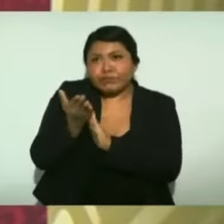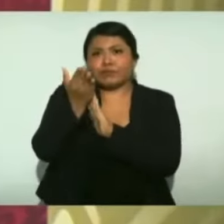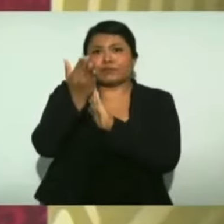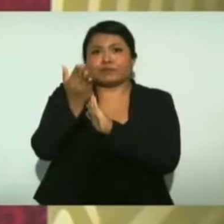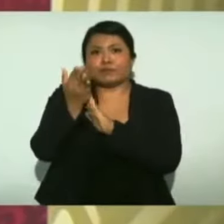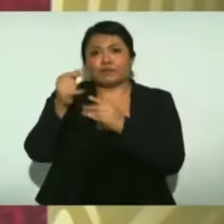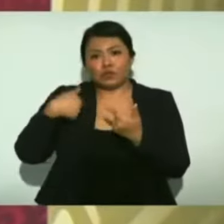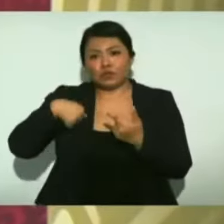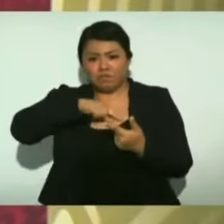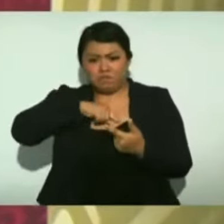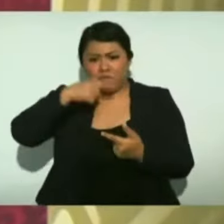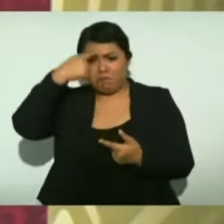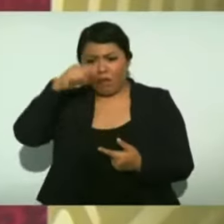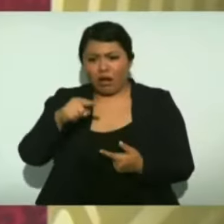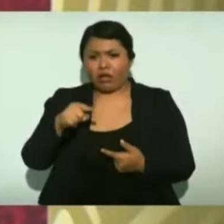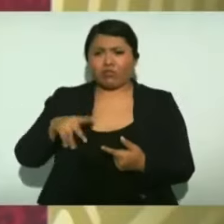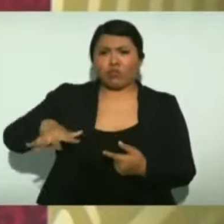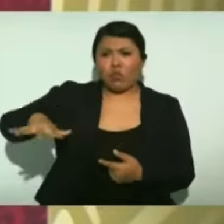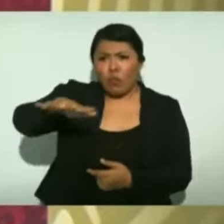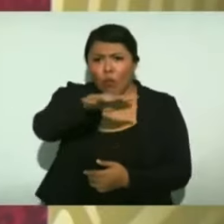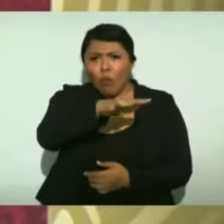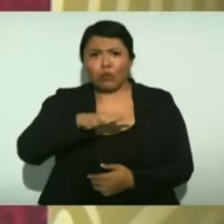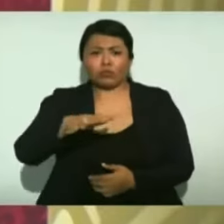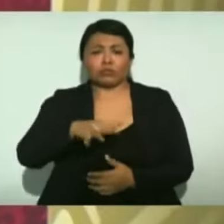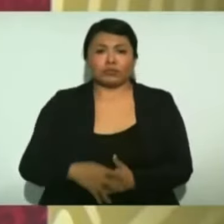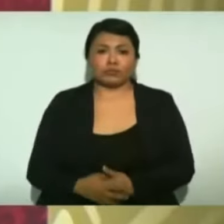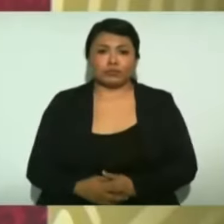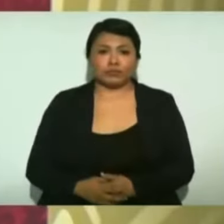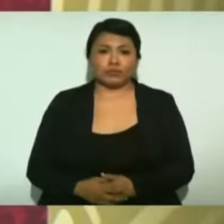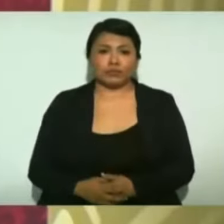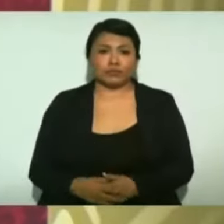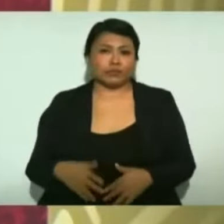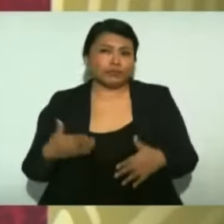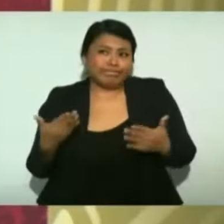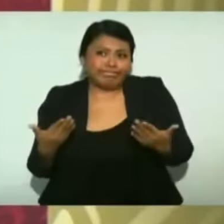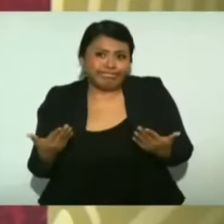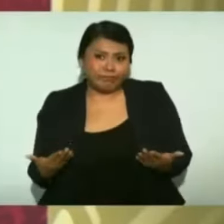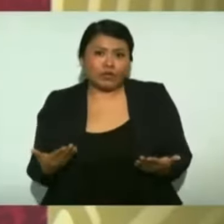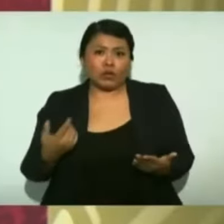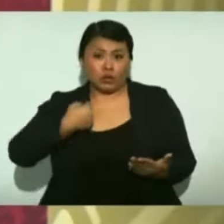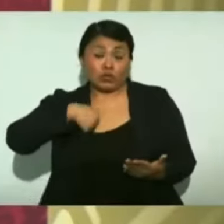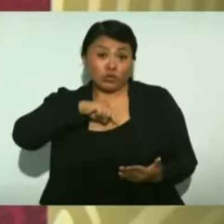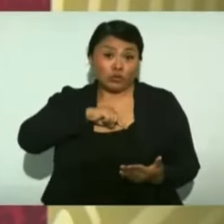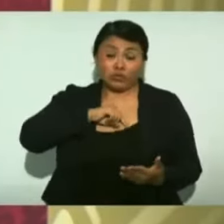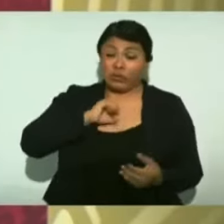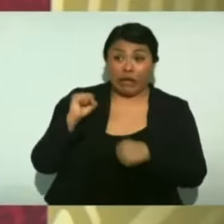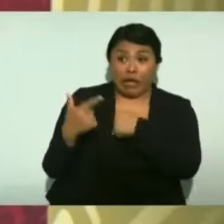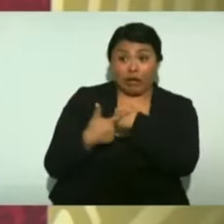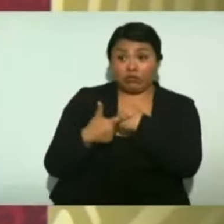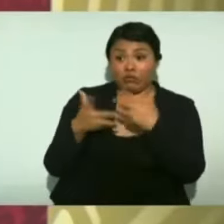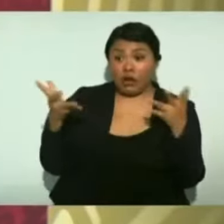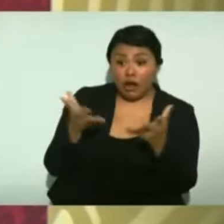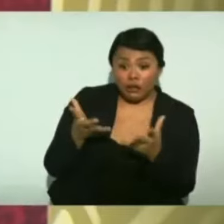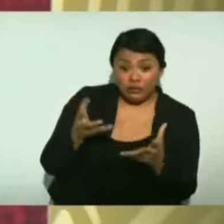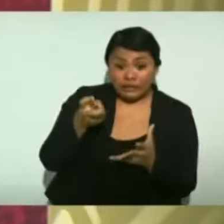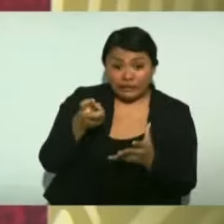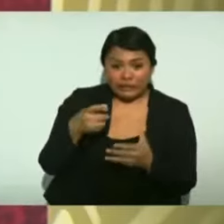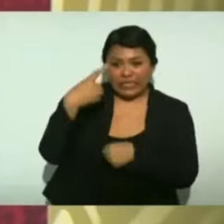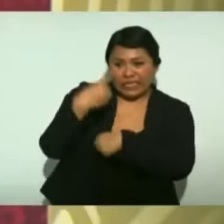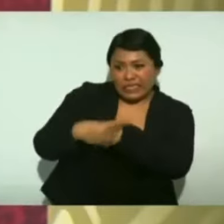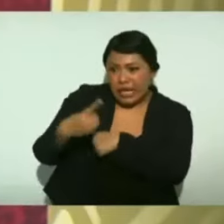Lo arbitrario es que se haga algo que perjudica y